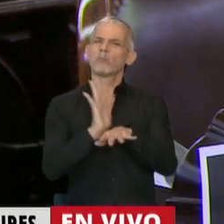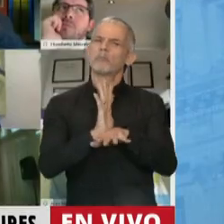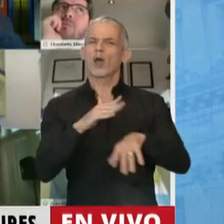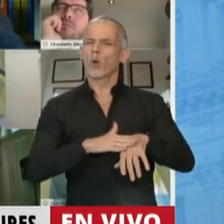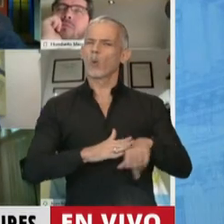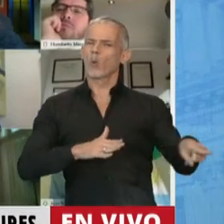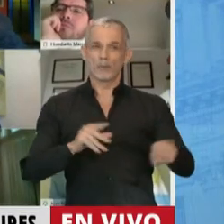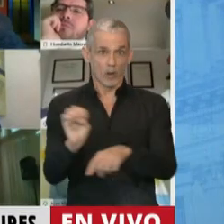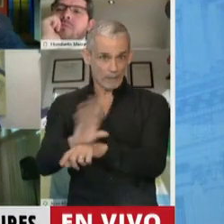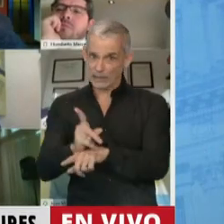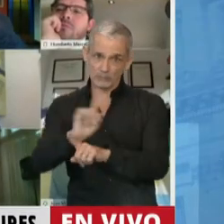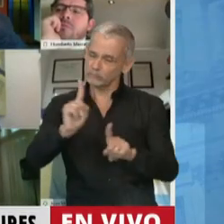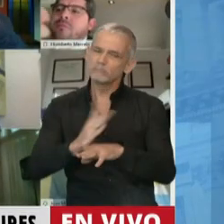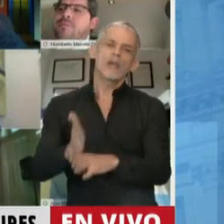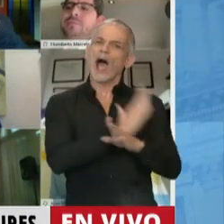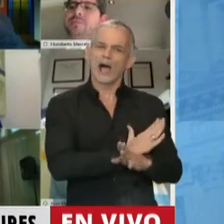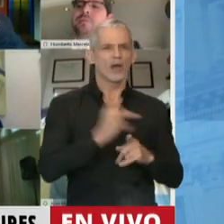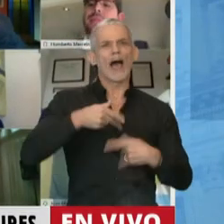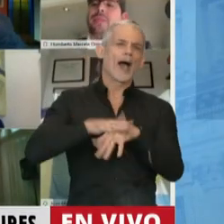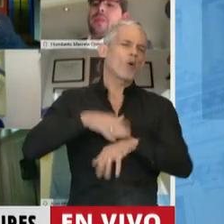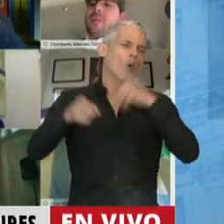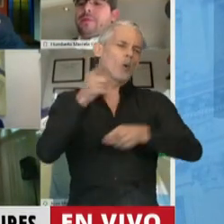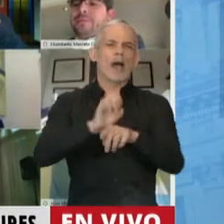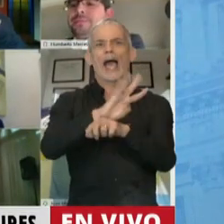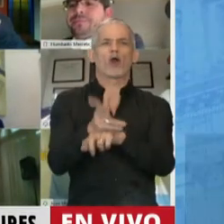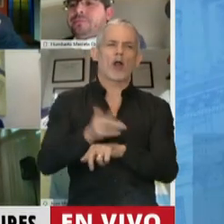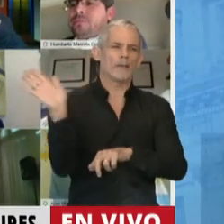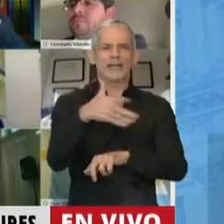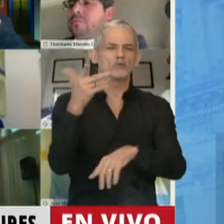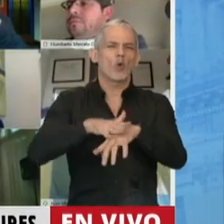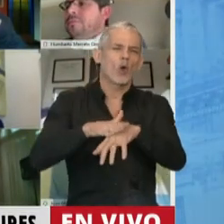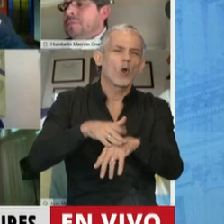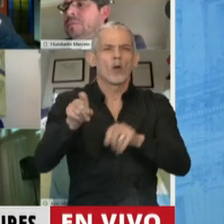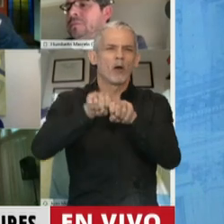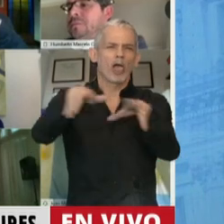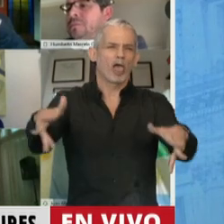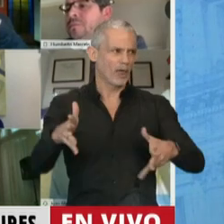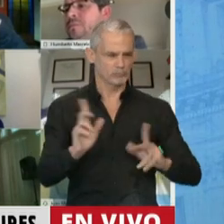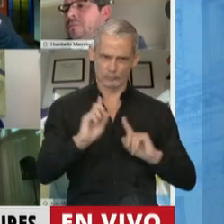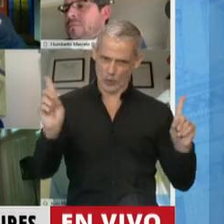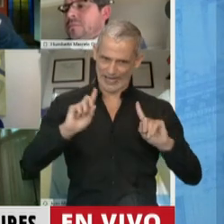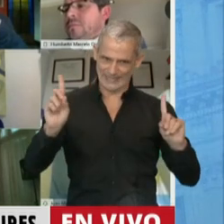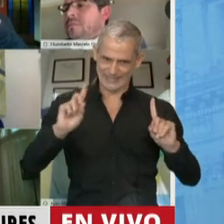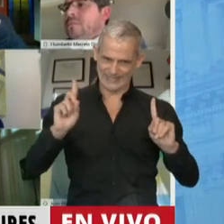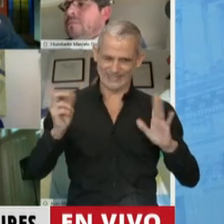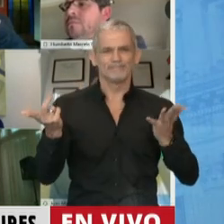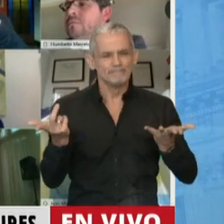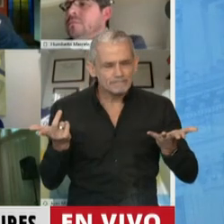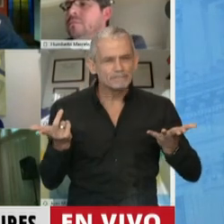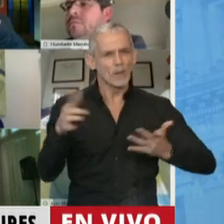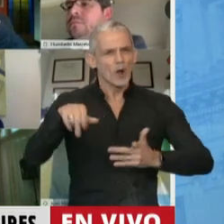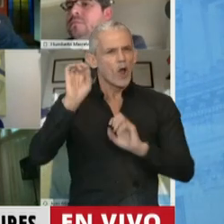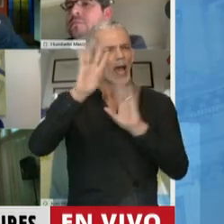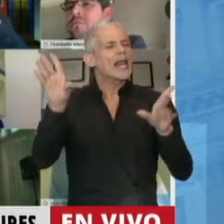previa a la pandemia. No le vamos a echar la culpa de todo lo que ha ocurrido ni a la pandemia ni a la cuarentena. Pero está claro